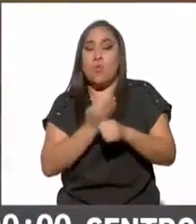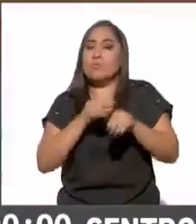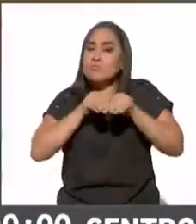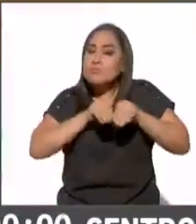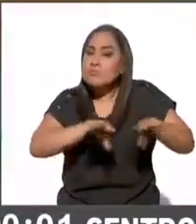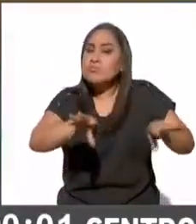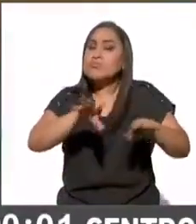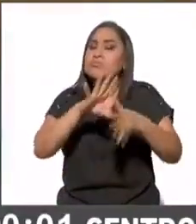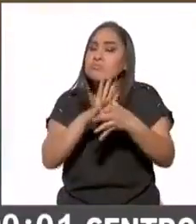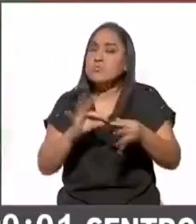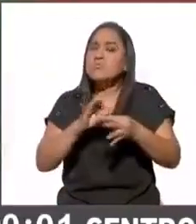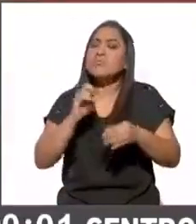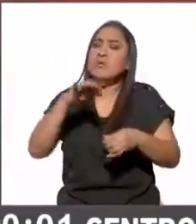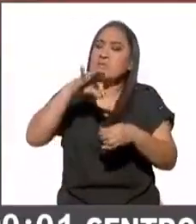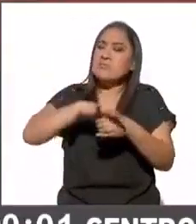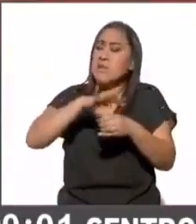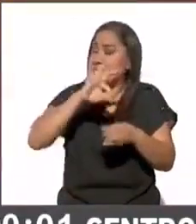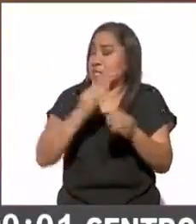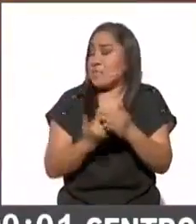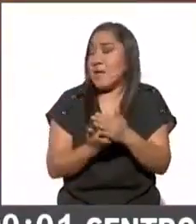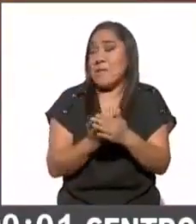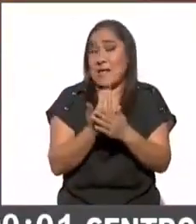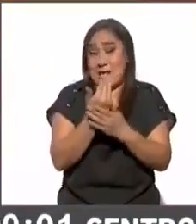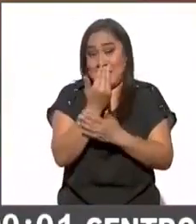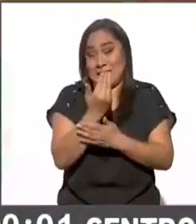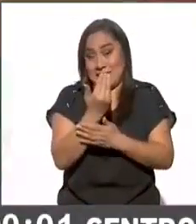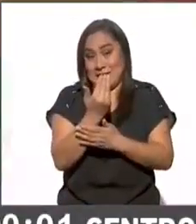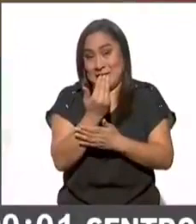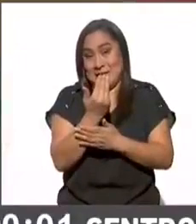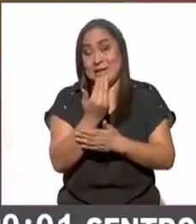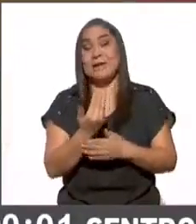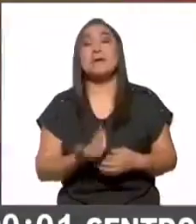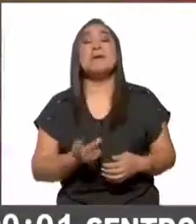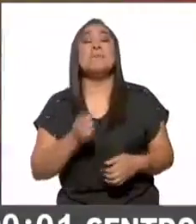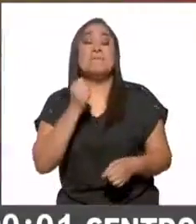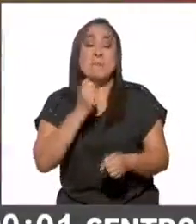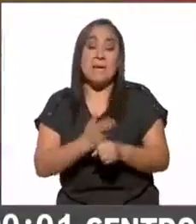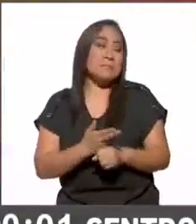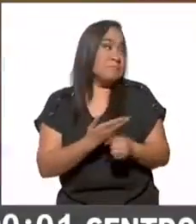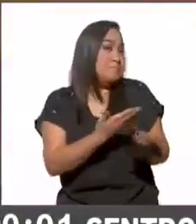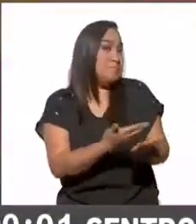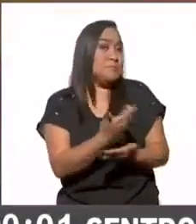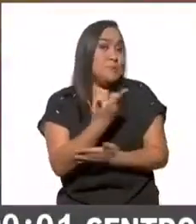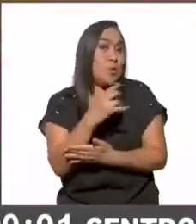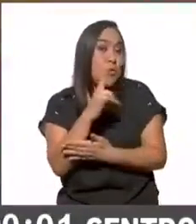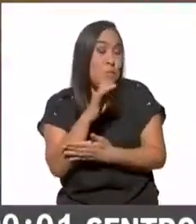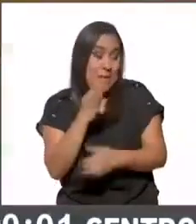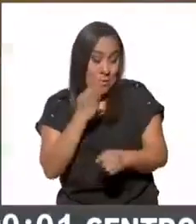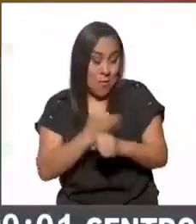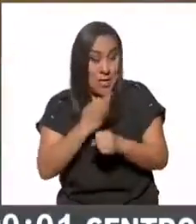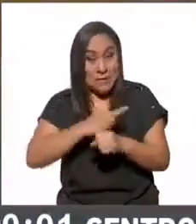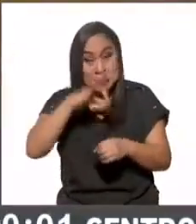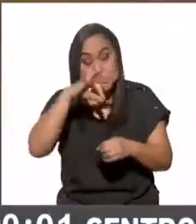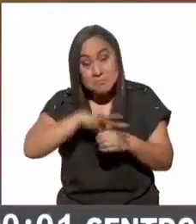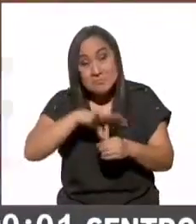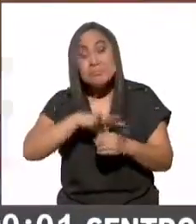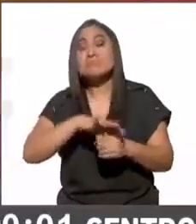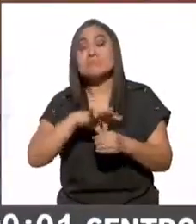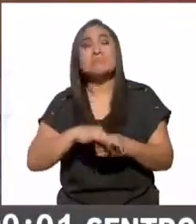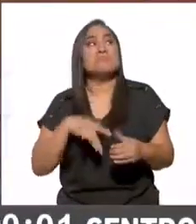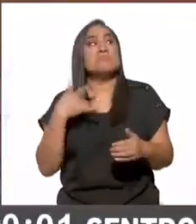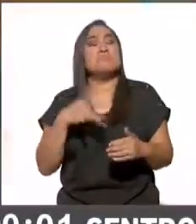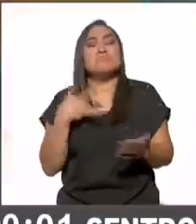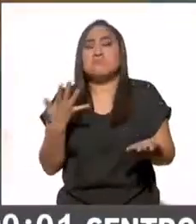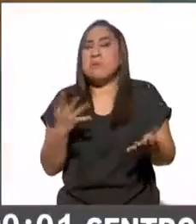jornada electoral desde muy temprano en la mañana y bueno Guadalupe una jornada electoral que se ha desarrollado en paz